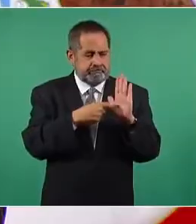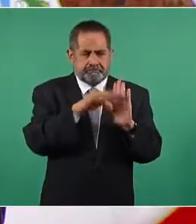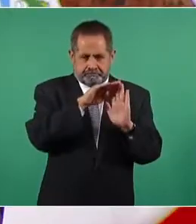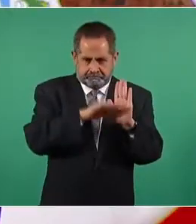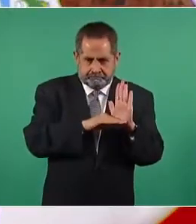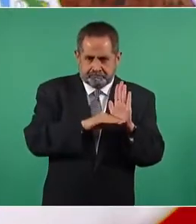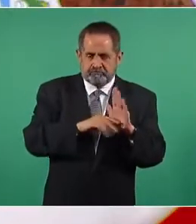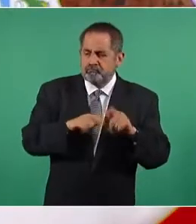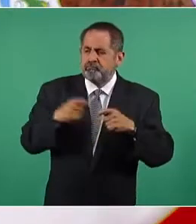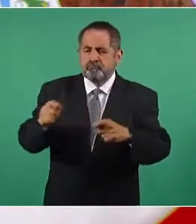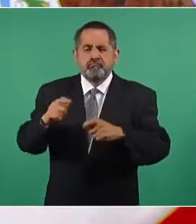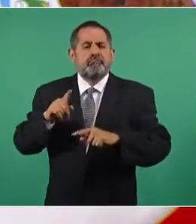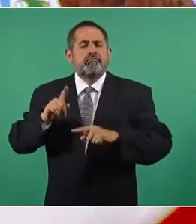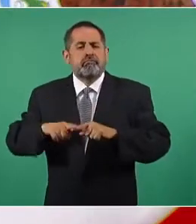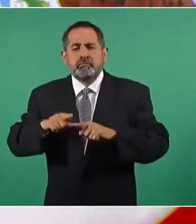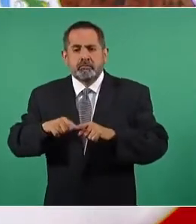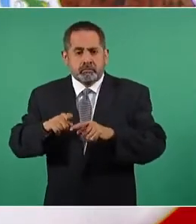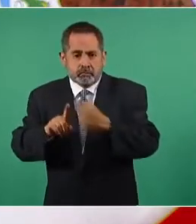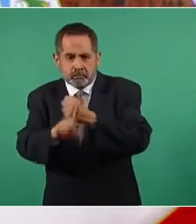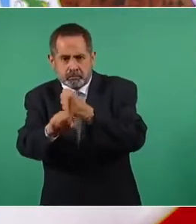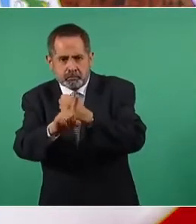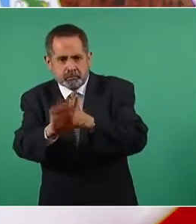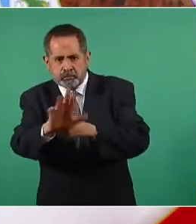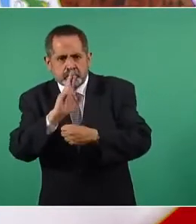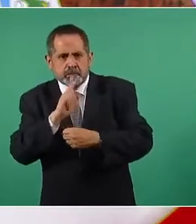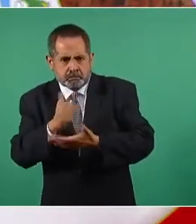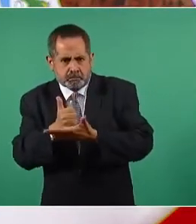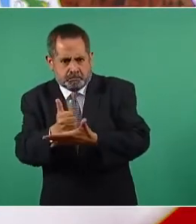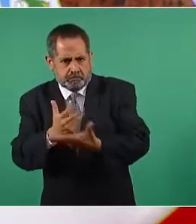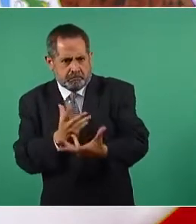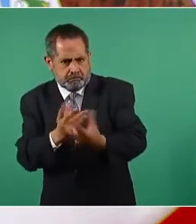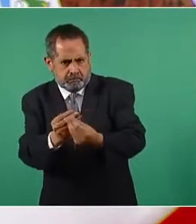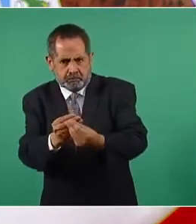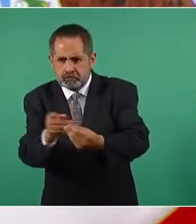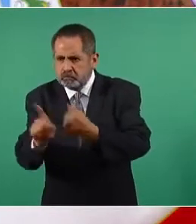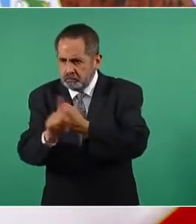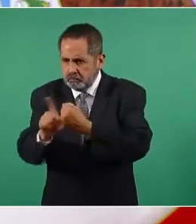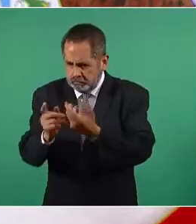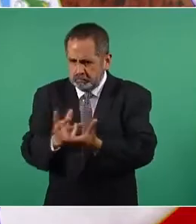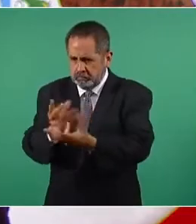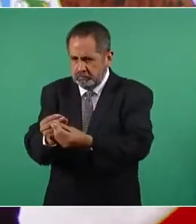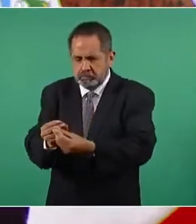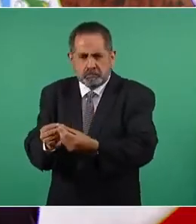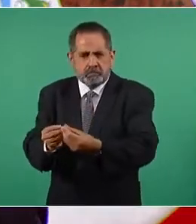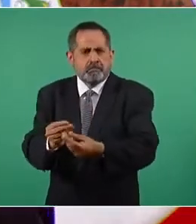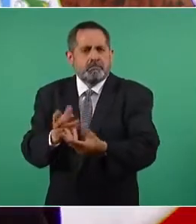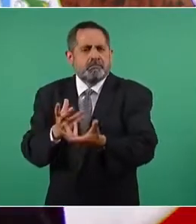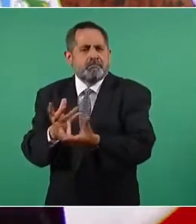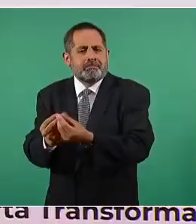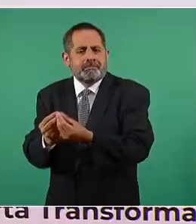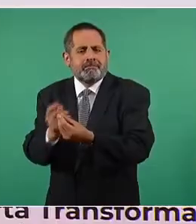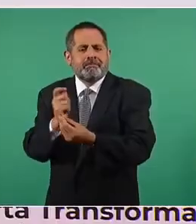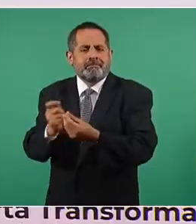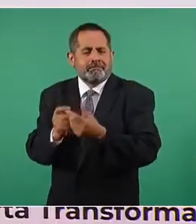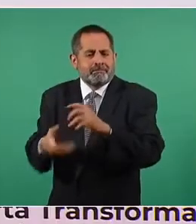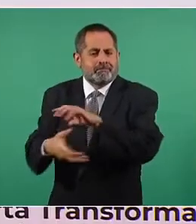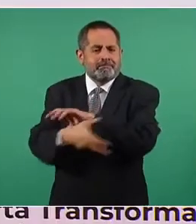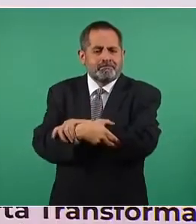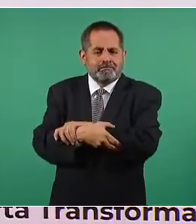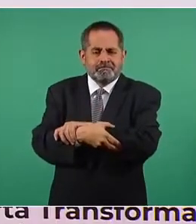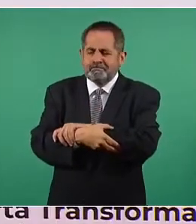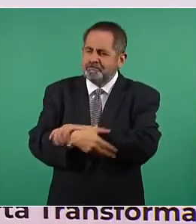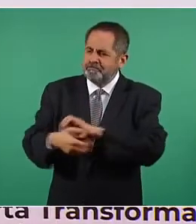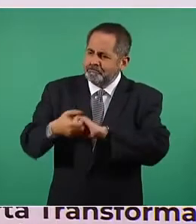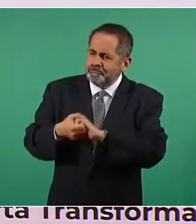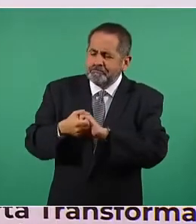es hacer propios los problemas de los demás. La fraternidad es el compromiso activo y